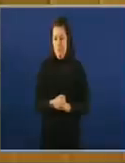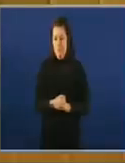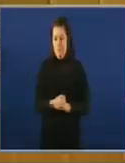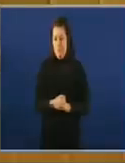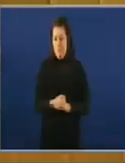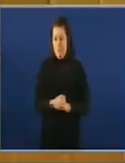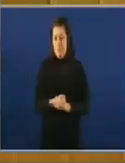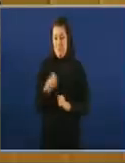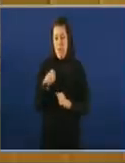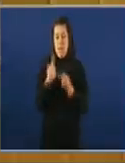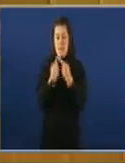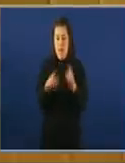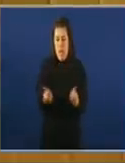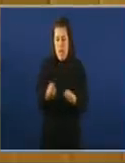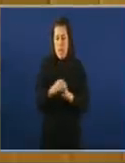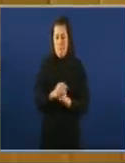Esa é unha